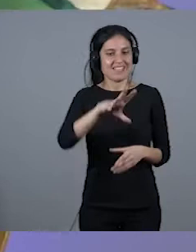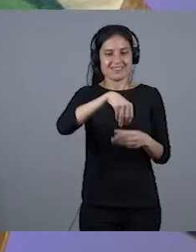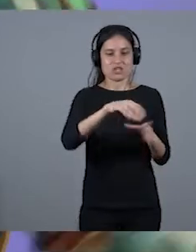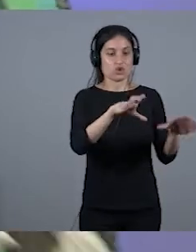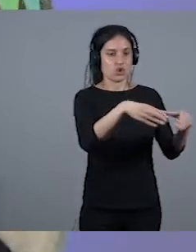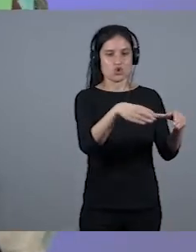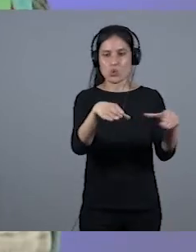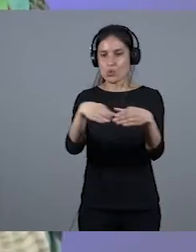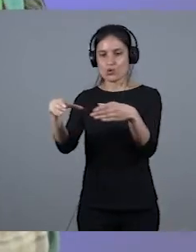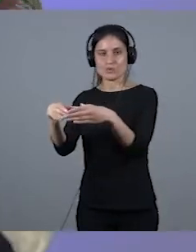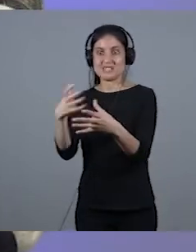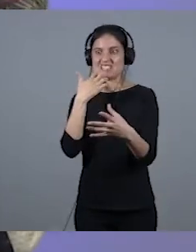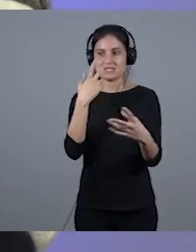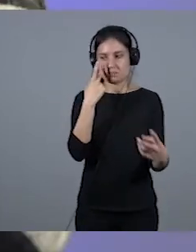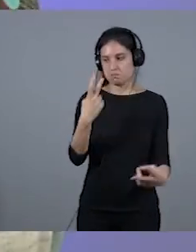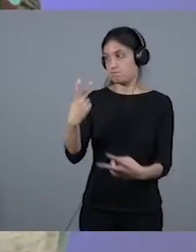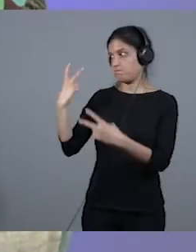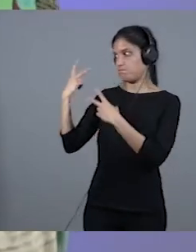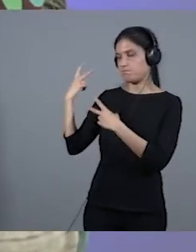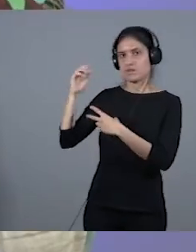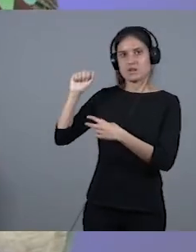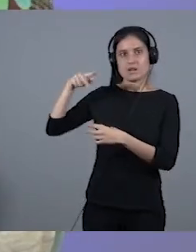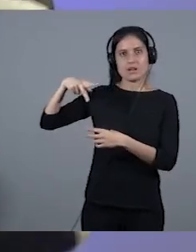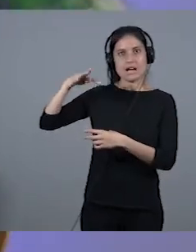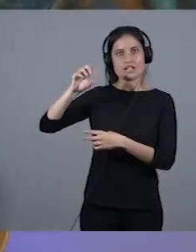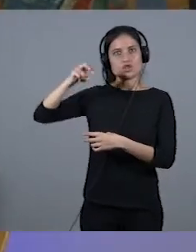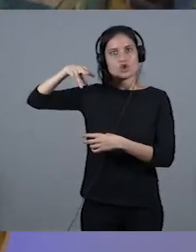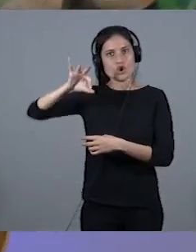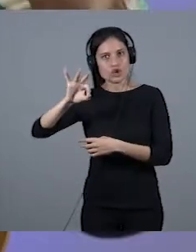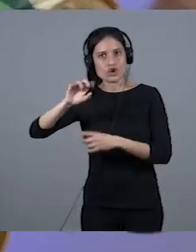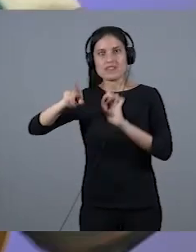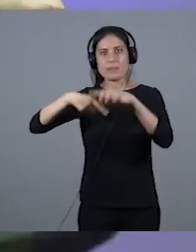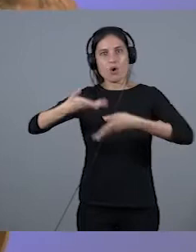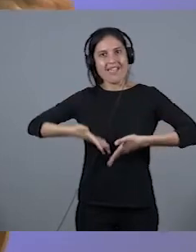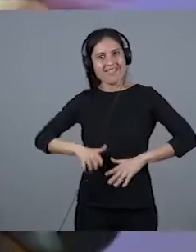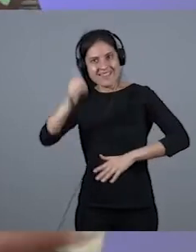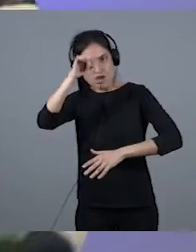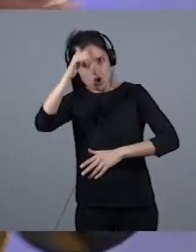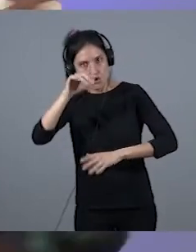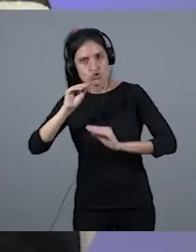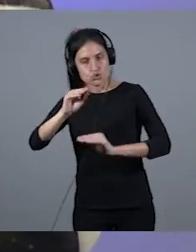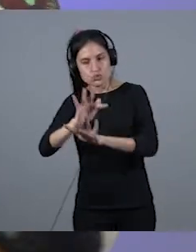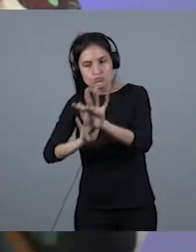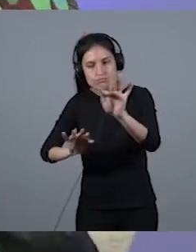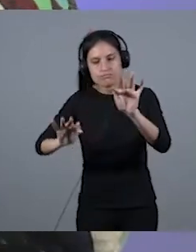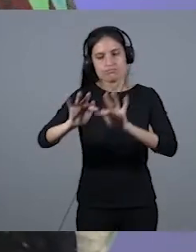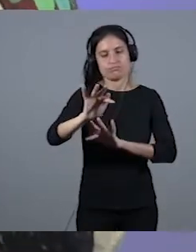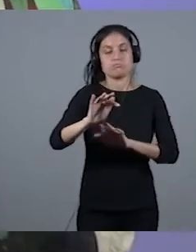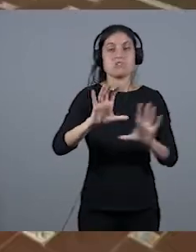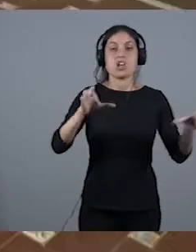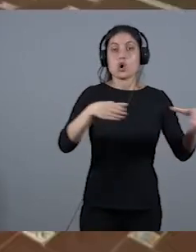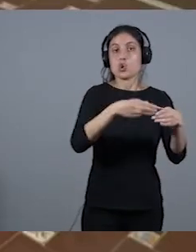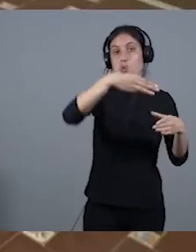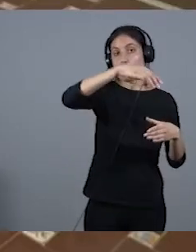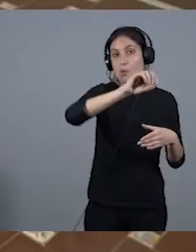si echamos la vista atrás, Antonio Asensio ya ha fallecido, le sucedió a su hijo. El grupo MOL, las mujeres, bueno, si hay